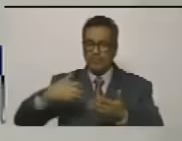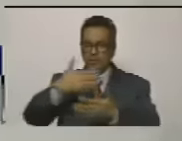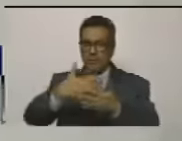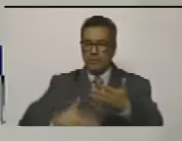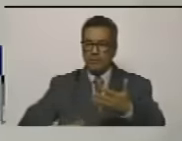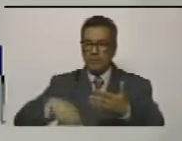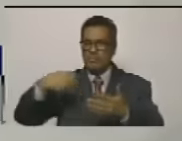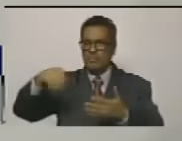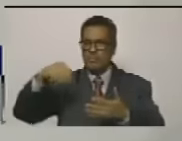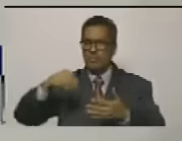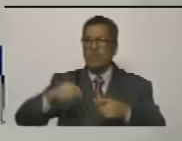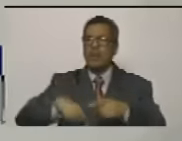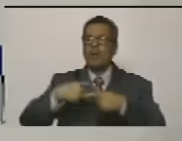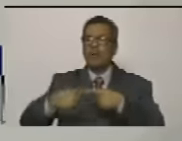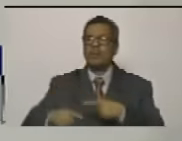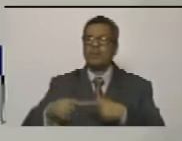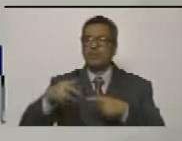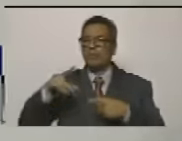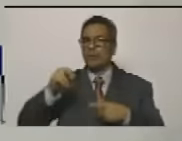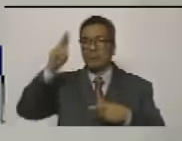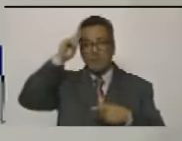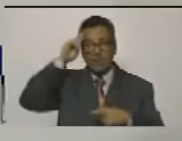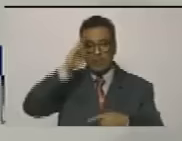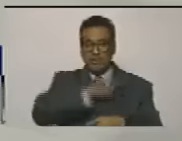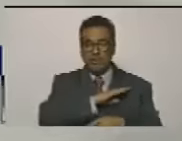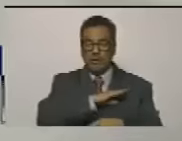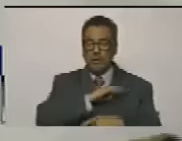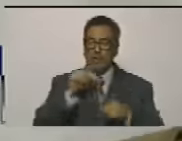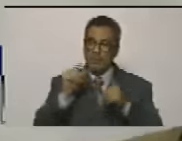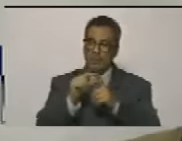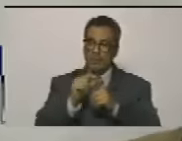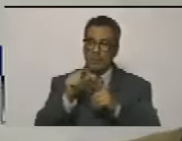y después no hacer respetar su palabra